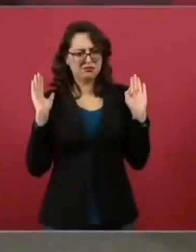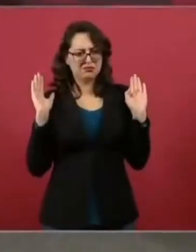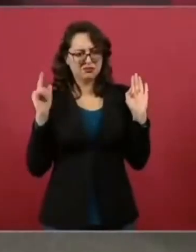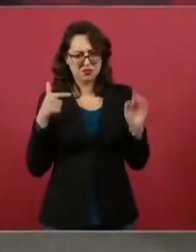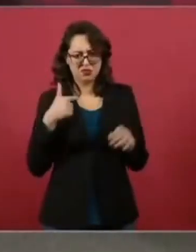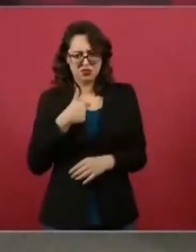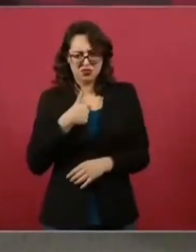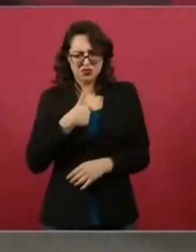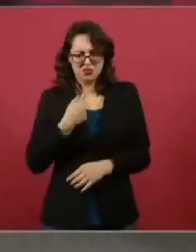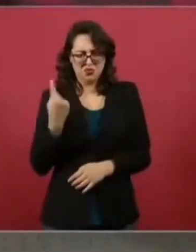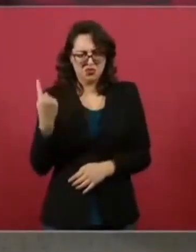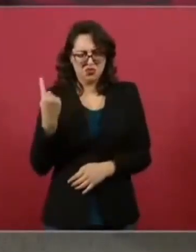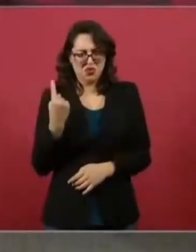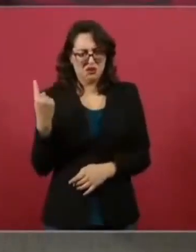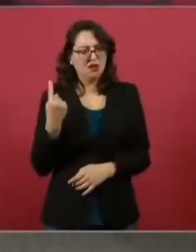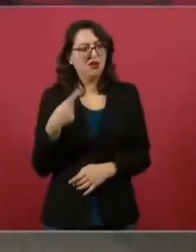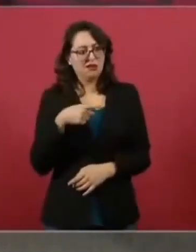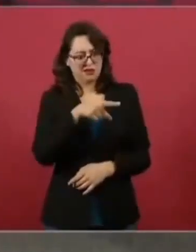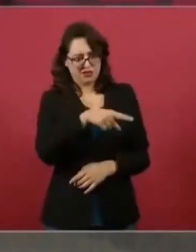con Diego,